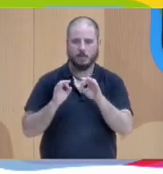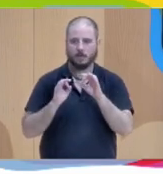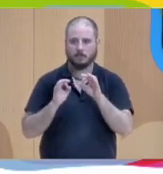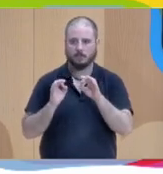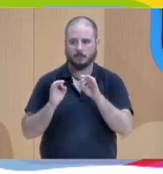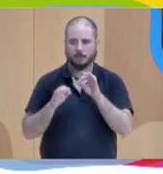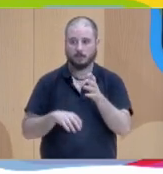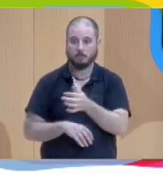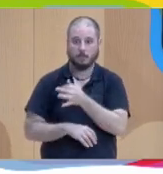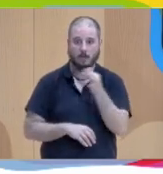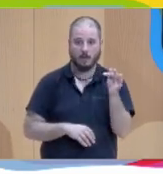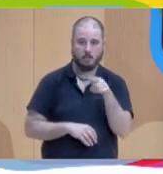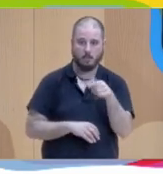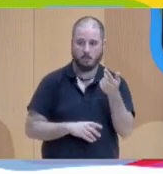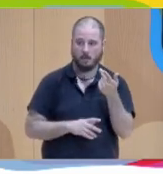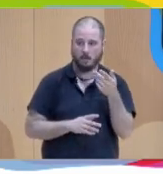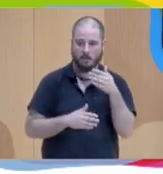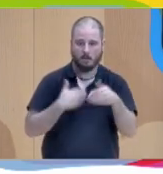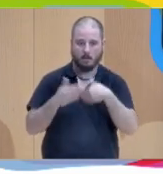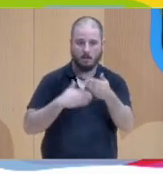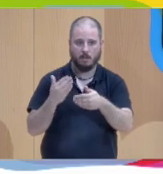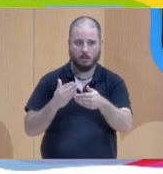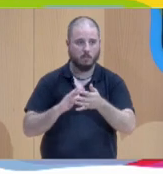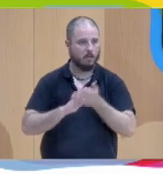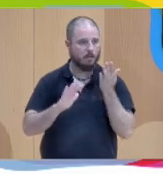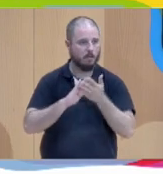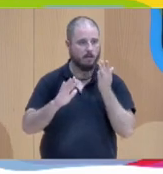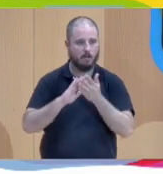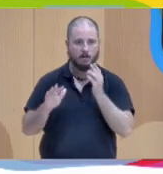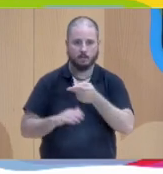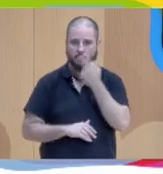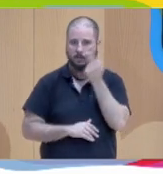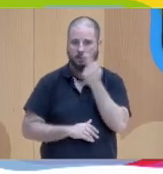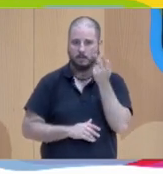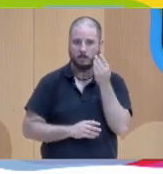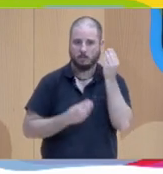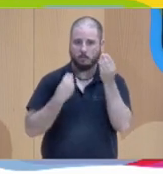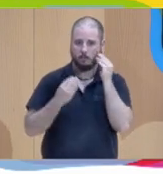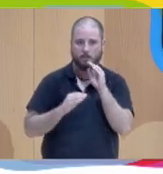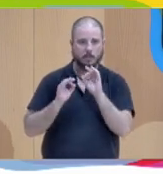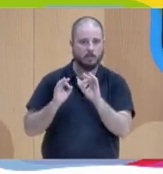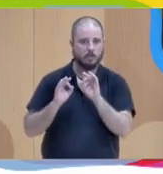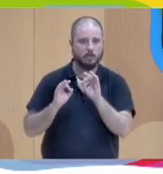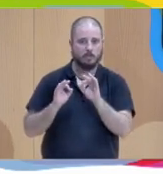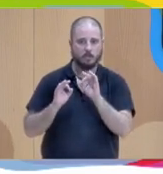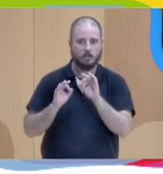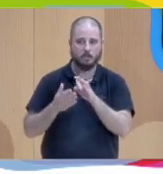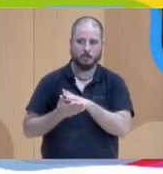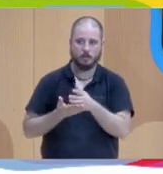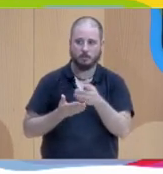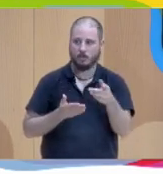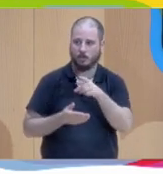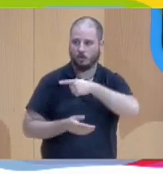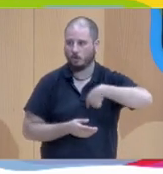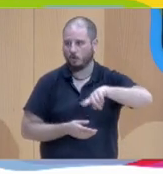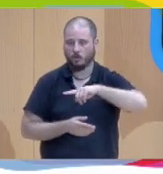además de que no se pare, que tome una velocidad interesante y yo creo que eso es parte de que todo el mundo, es decir, que